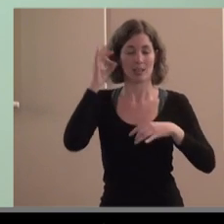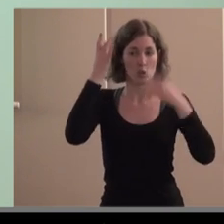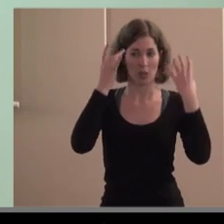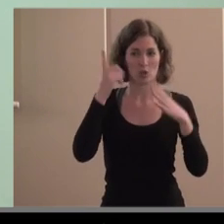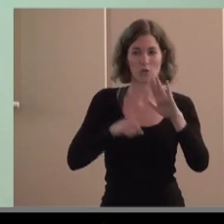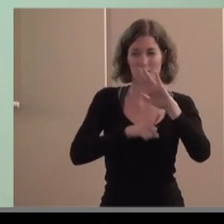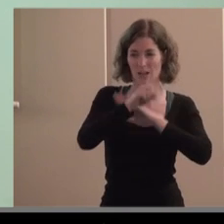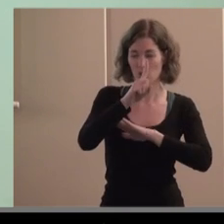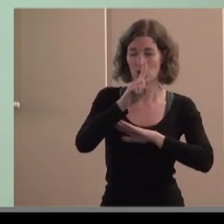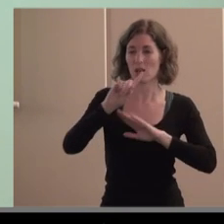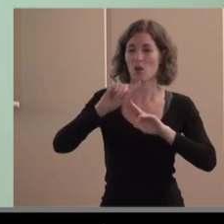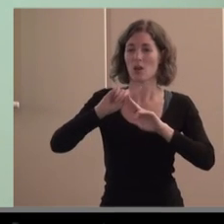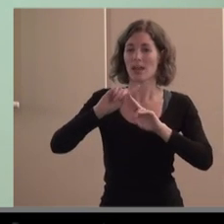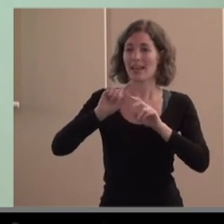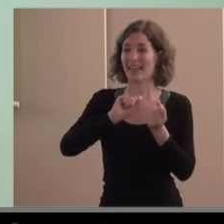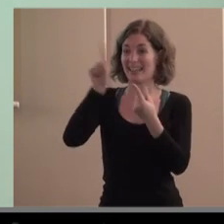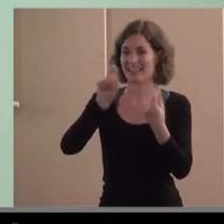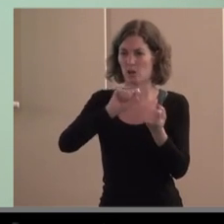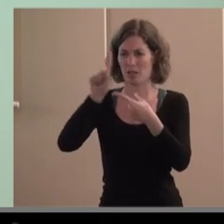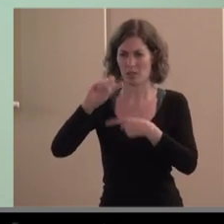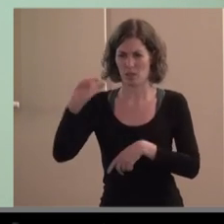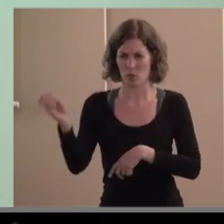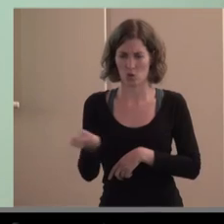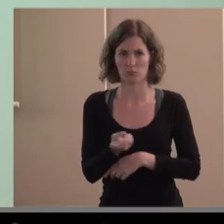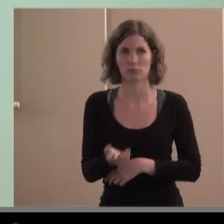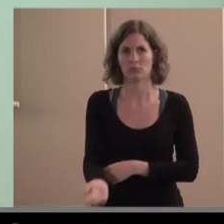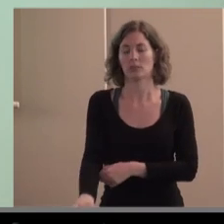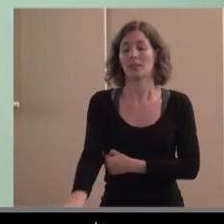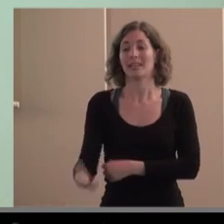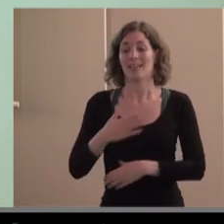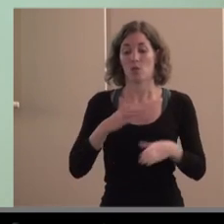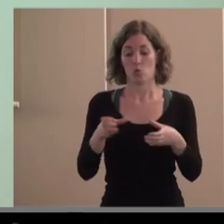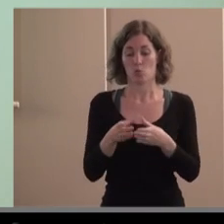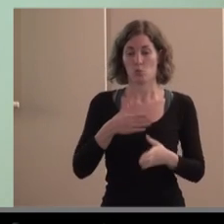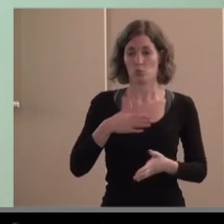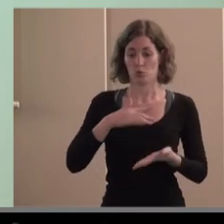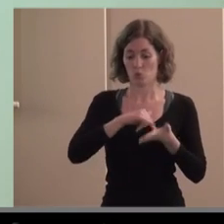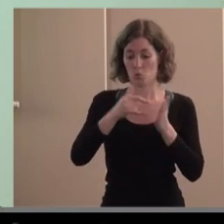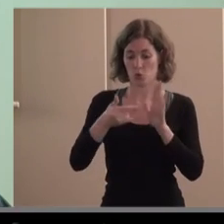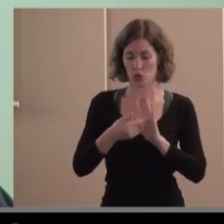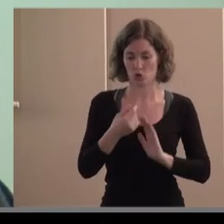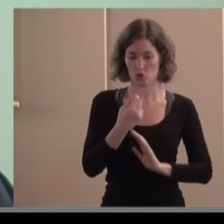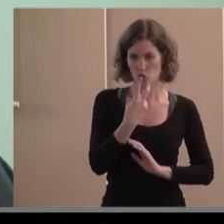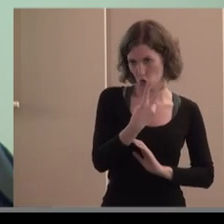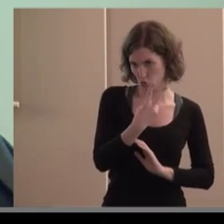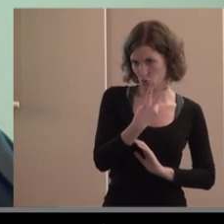cooperación internacional al desarrollo nuestro grupo trabaja prácticamente ha trabajado en tres proyectos bueno dos proyectos y otros muchos